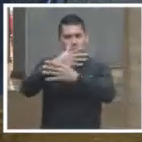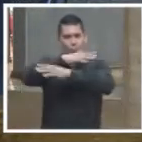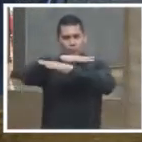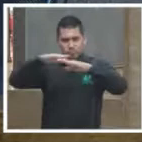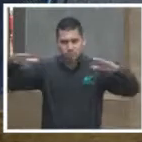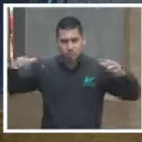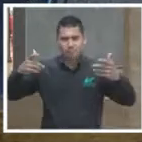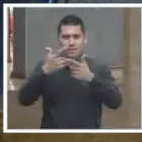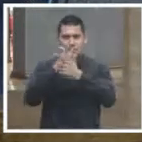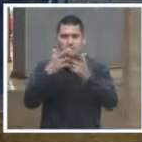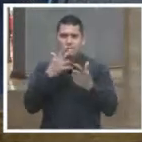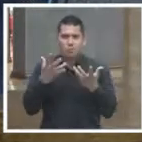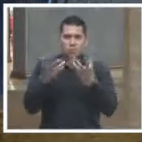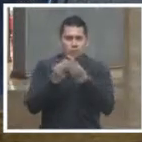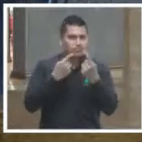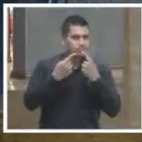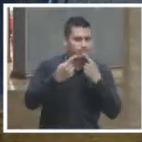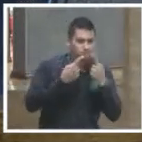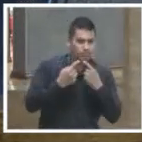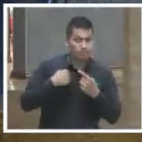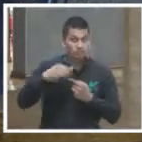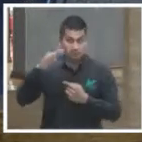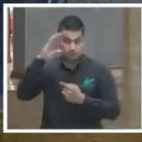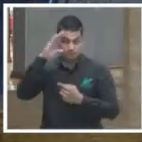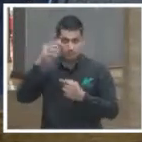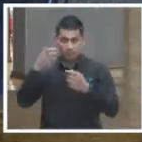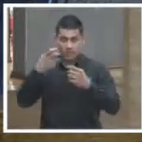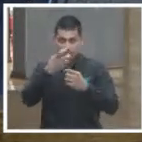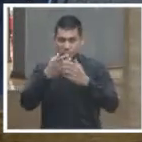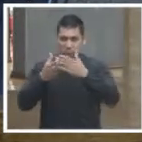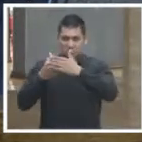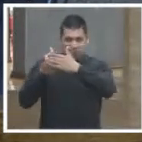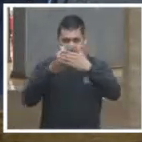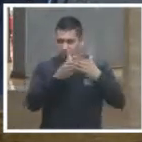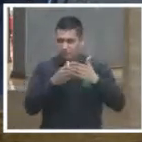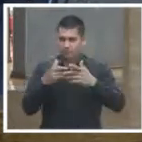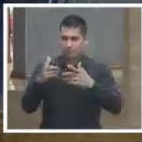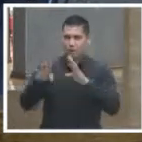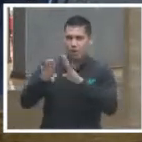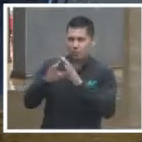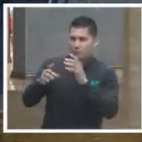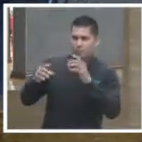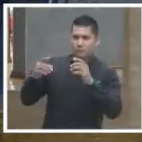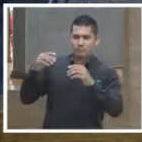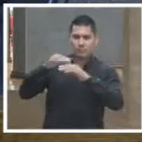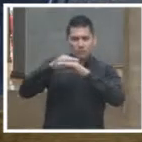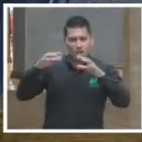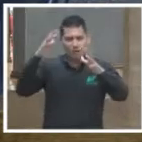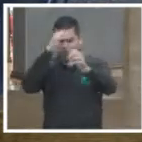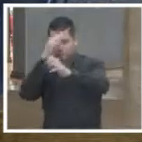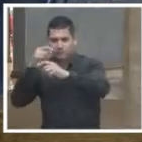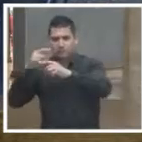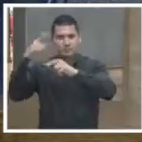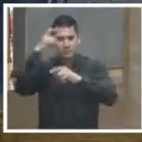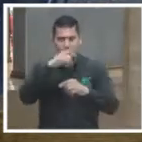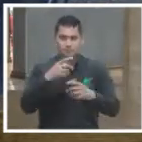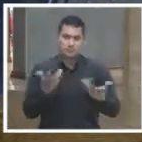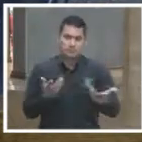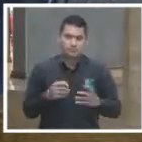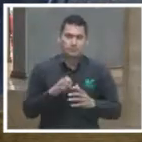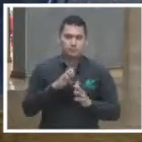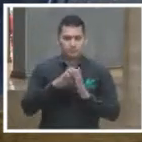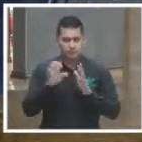que creo que es una de las grandes razones por las cuales hay tanto desencanto con la democracia. Ahí está la última